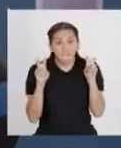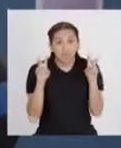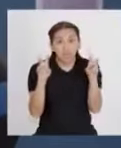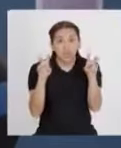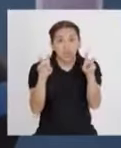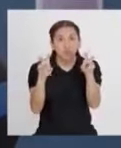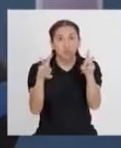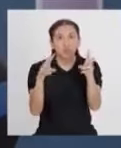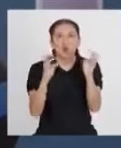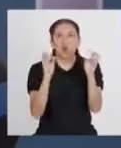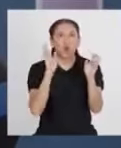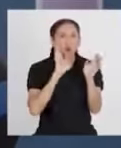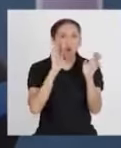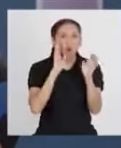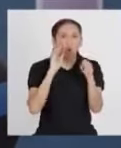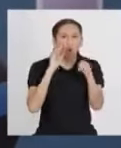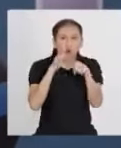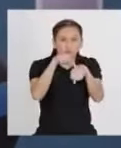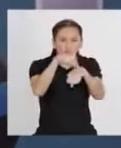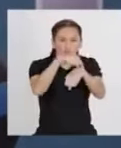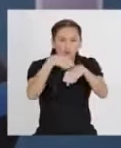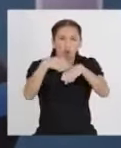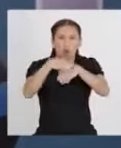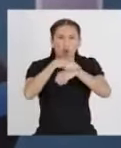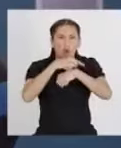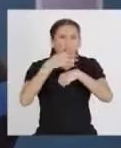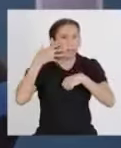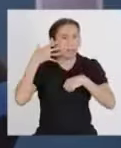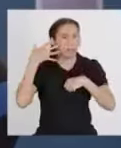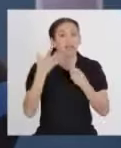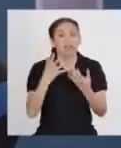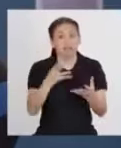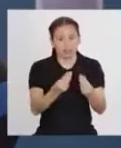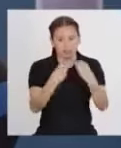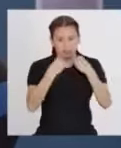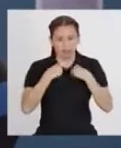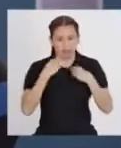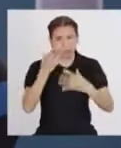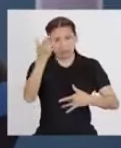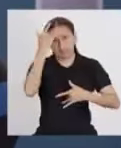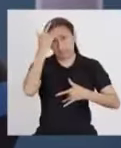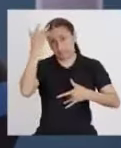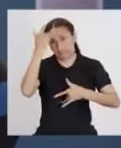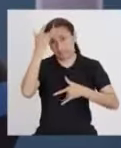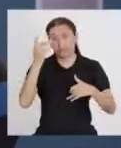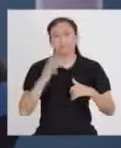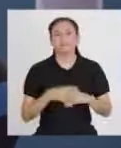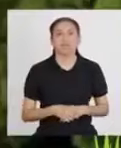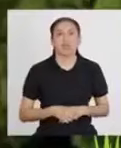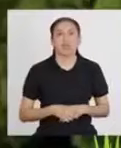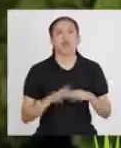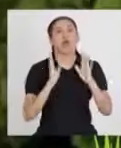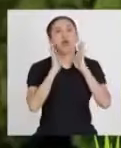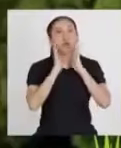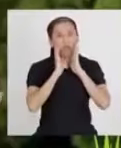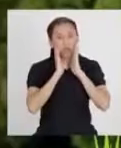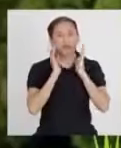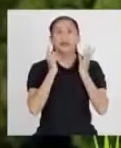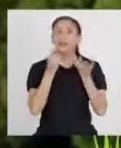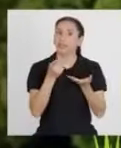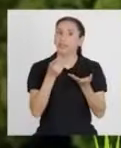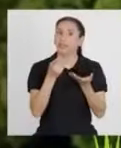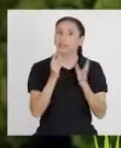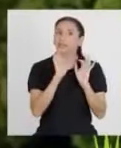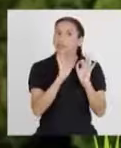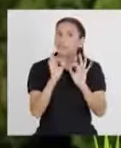virus y hongos que podrían causar enfermedades. ¡Oh! ¡Eso